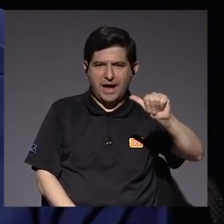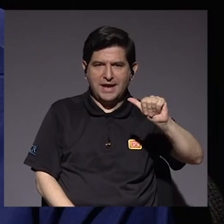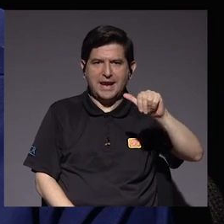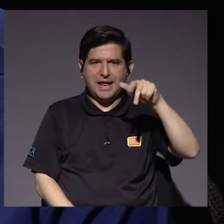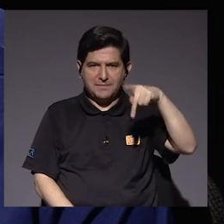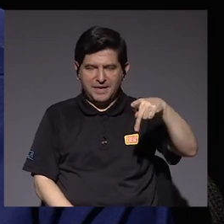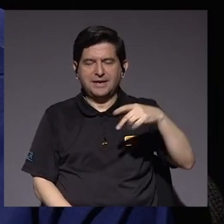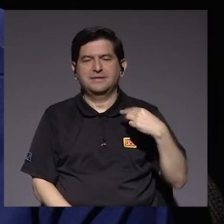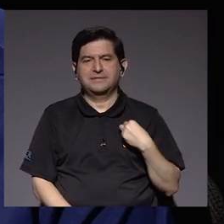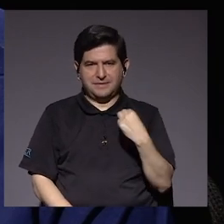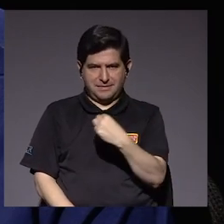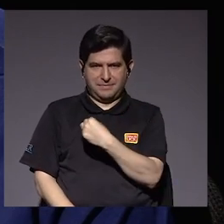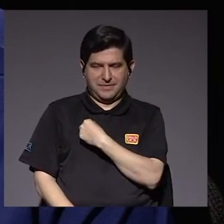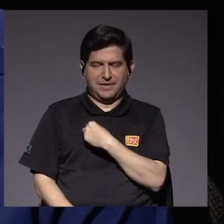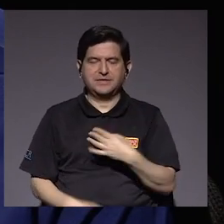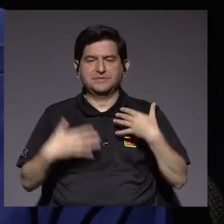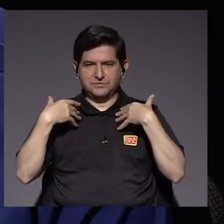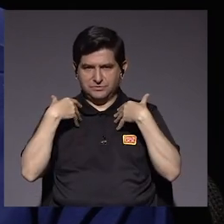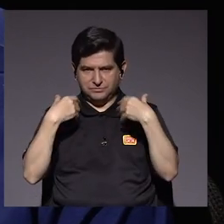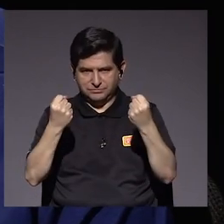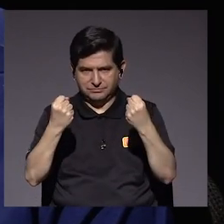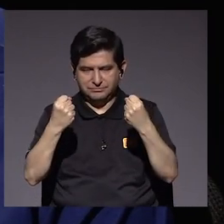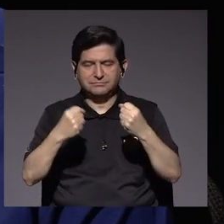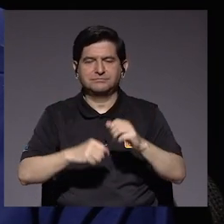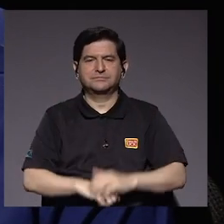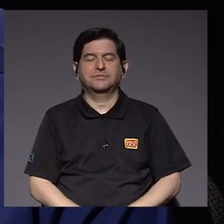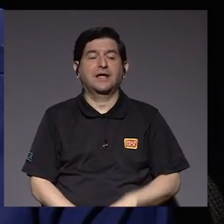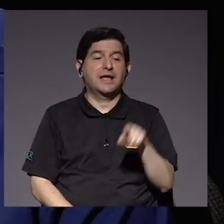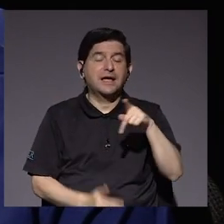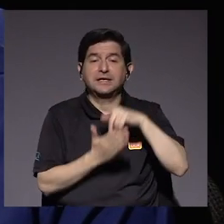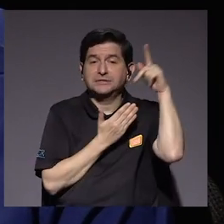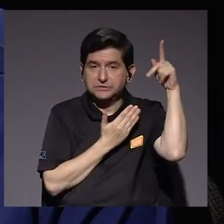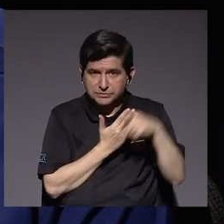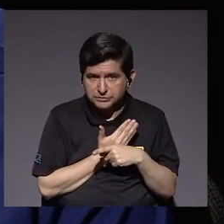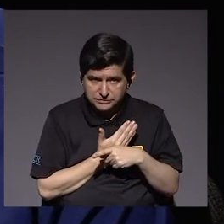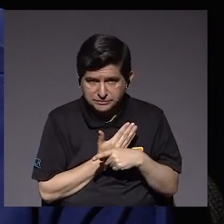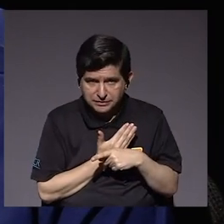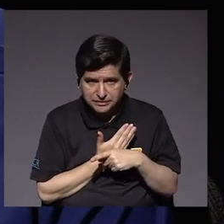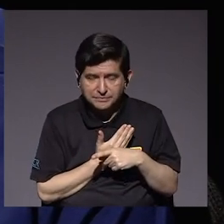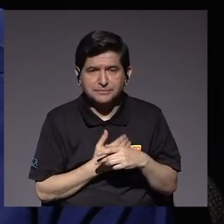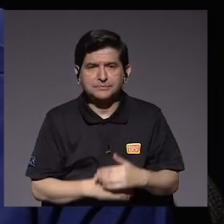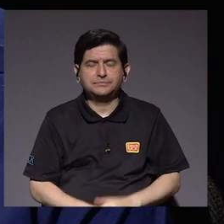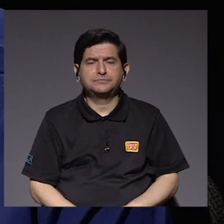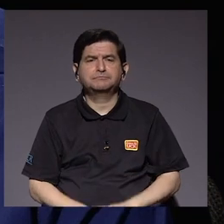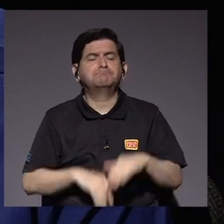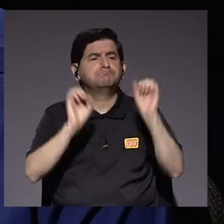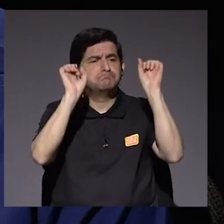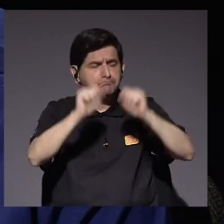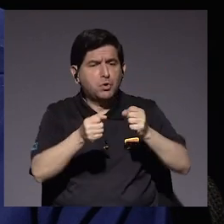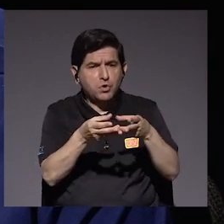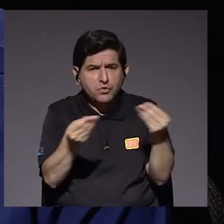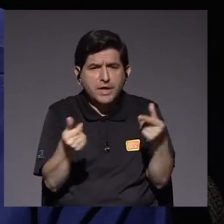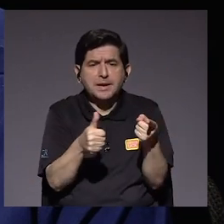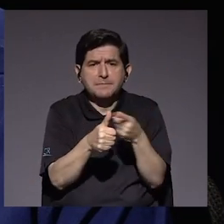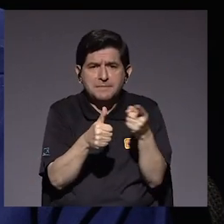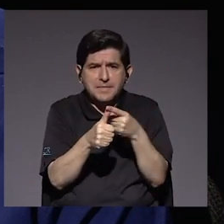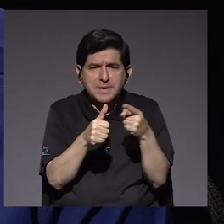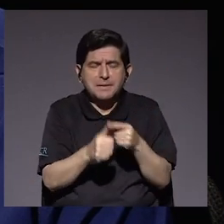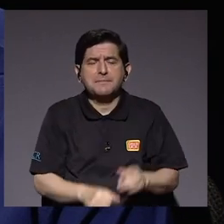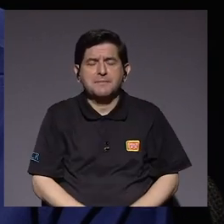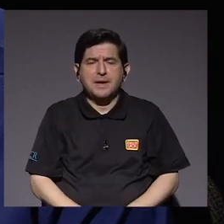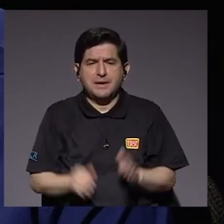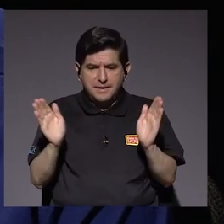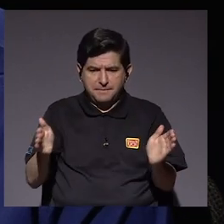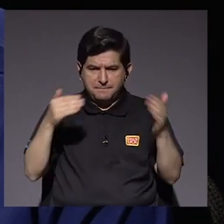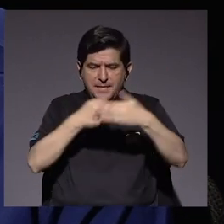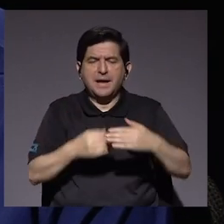en ese entonces ministro de Salubridad. Y en ese programa se logró producir los primeros lotes de